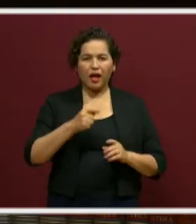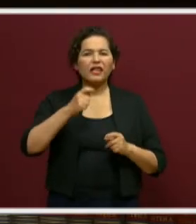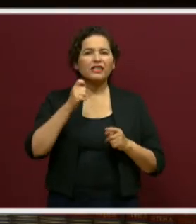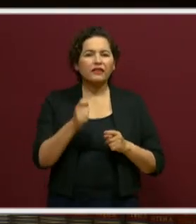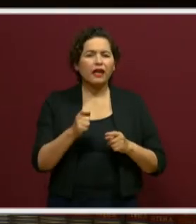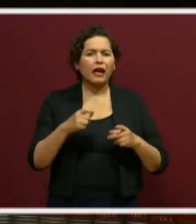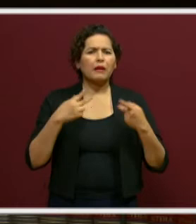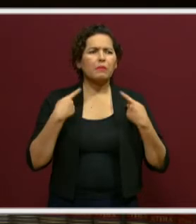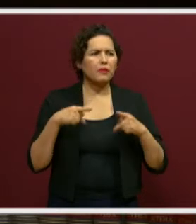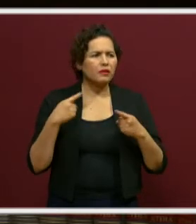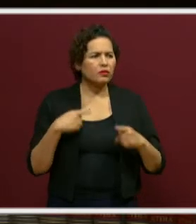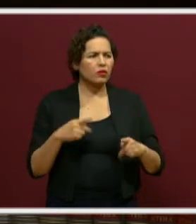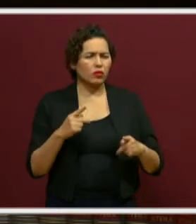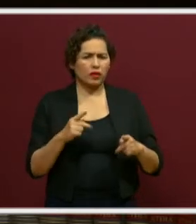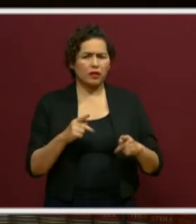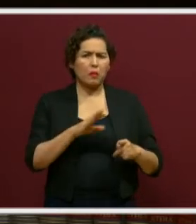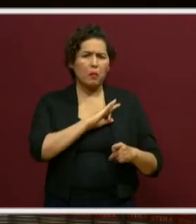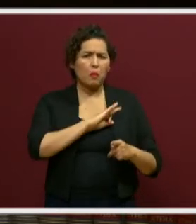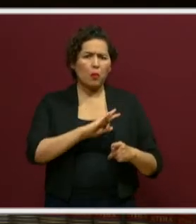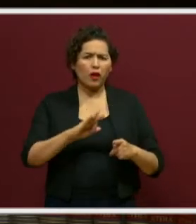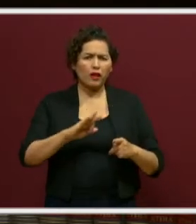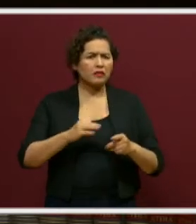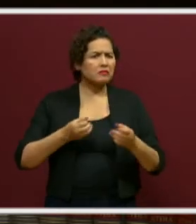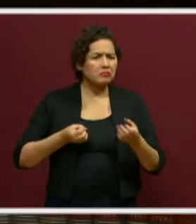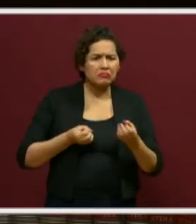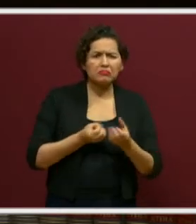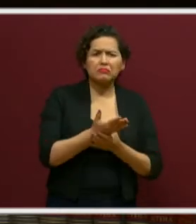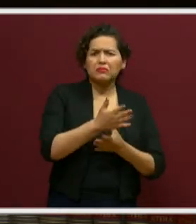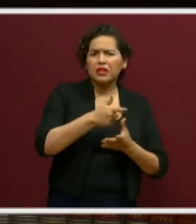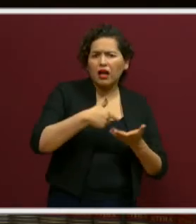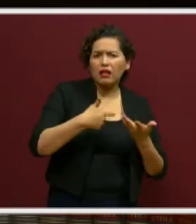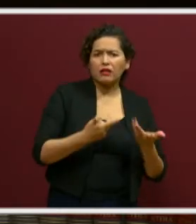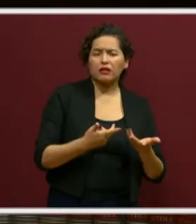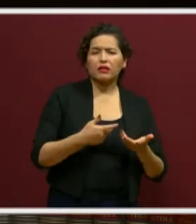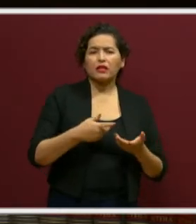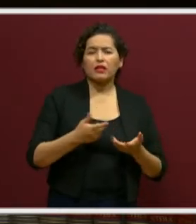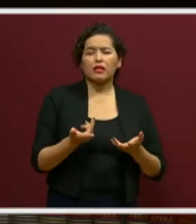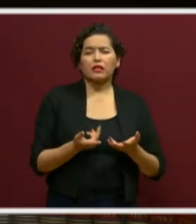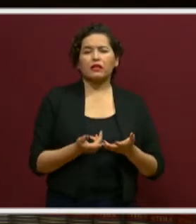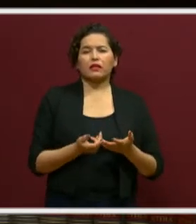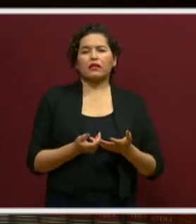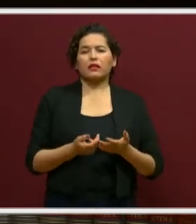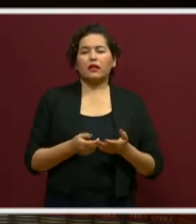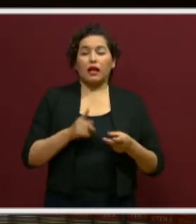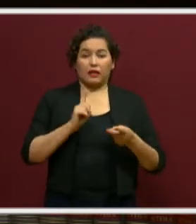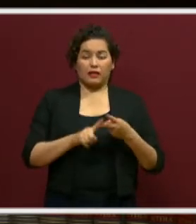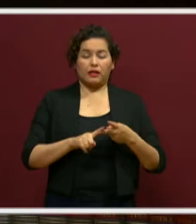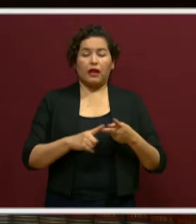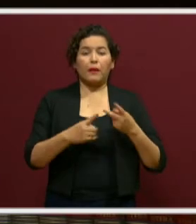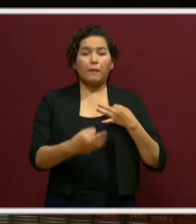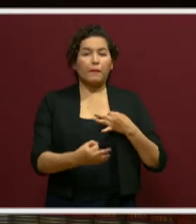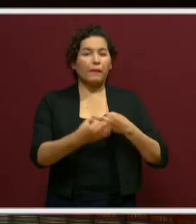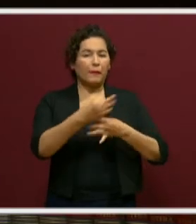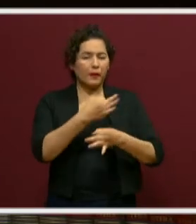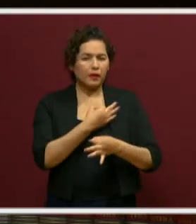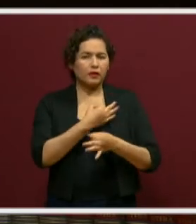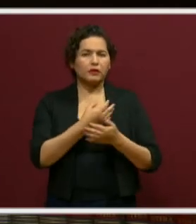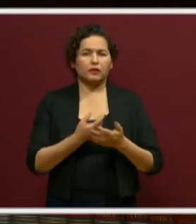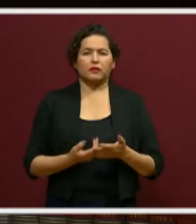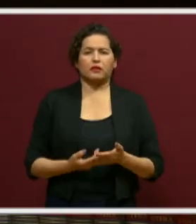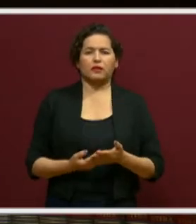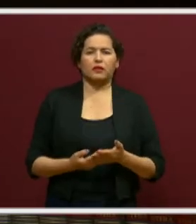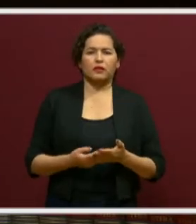y superar las limitaciones que nos impone la pandemia, el entorno. La empatía tuvo que ver mucho con la